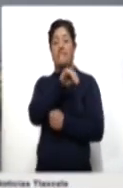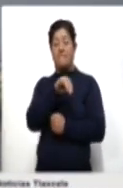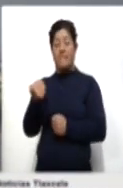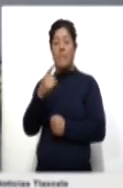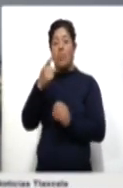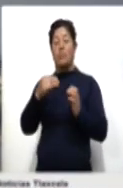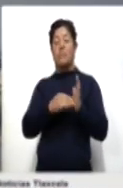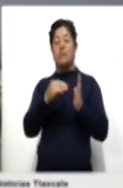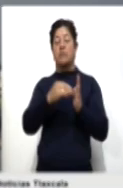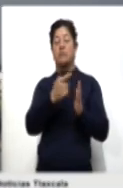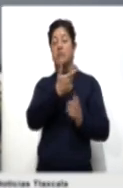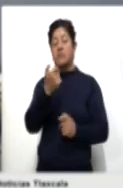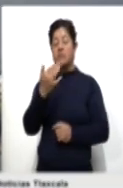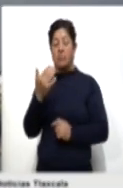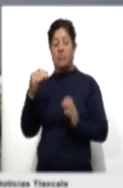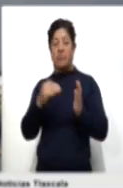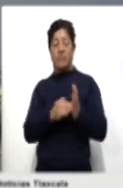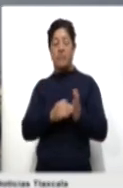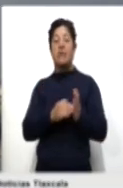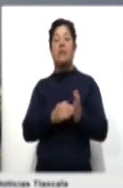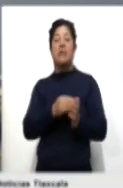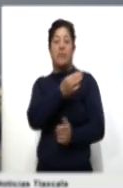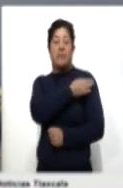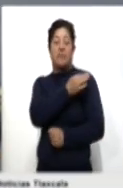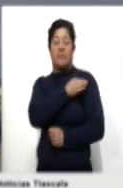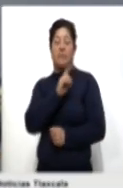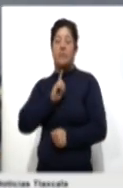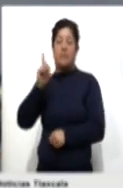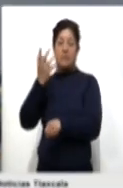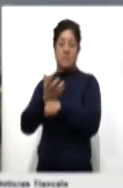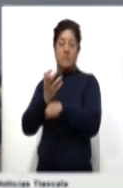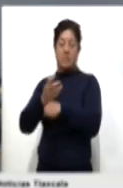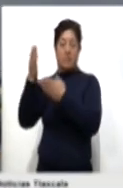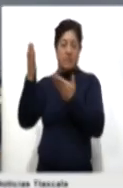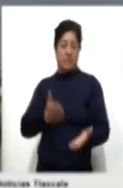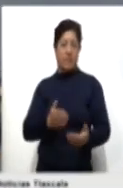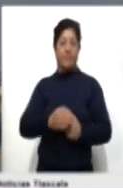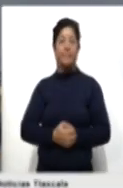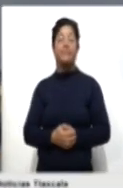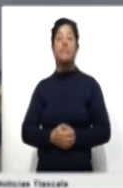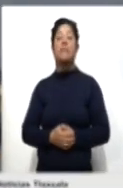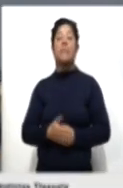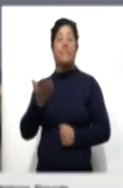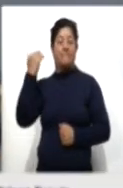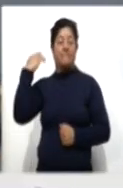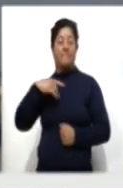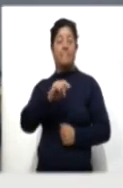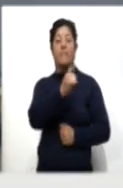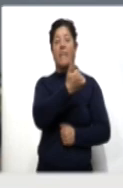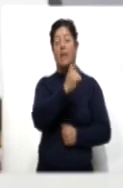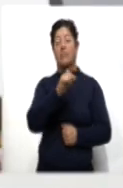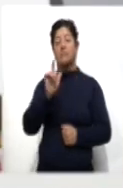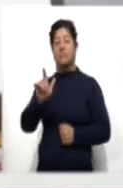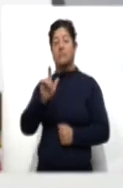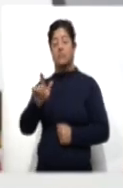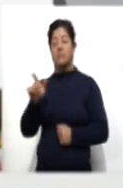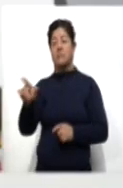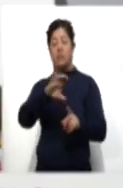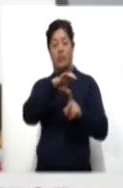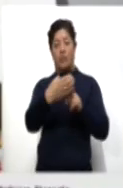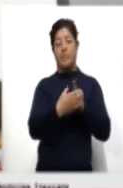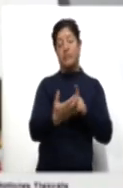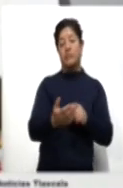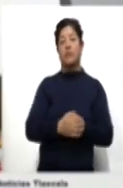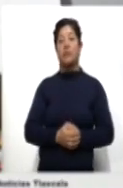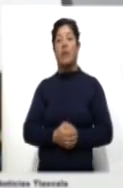750 mil dosis provenientes de Ténesis y Estados Unidos. Esto ocurre luego de que el pasado 17 de agosto, la Comisión Federal de